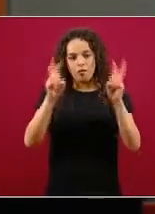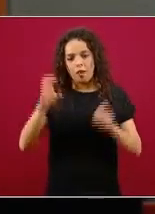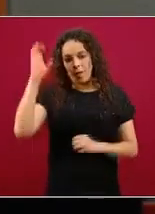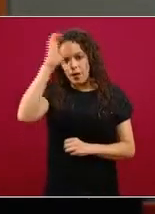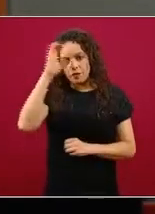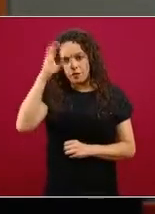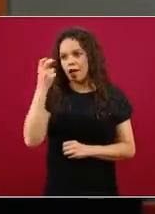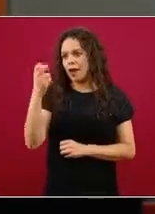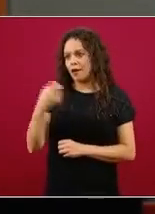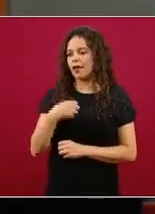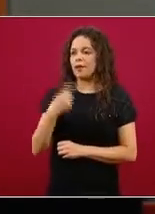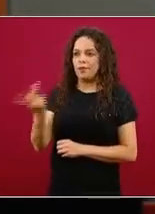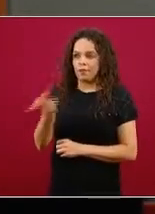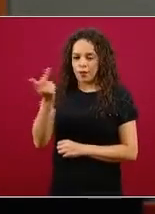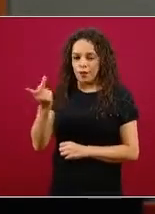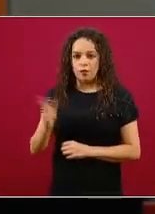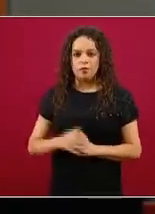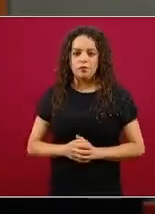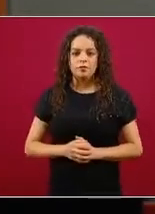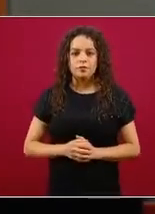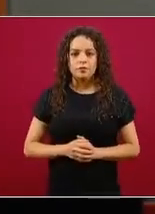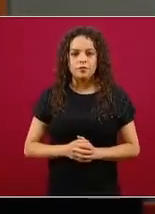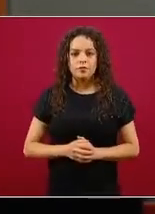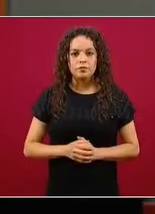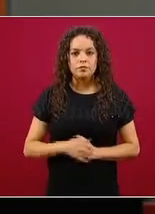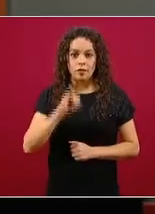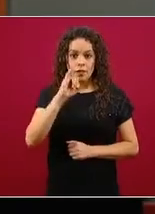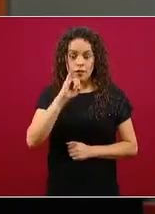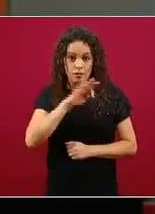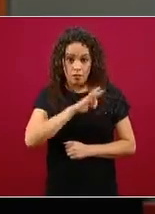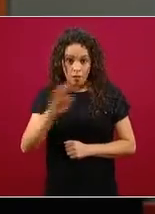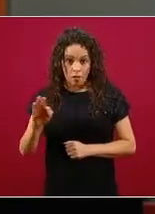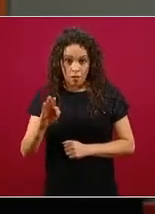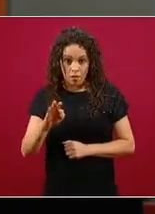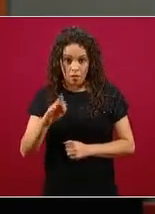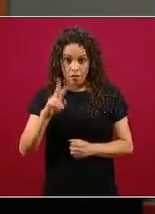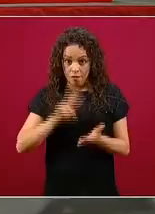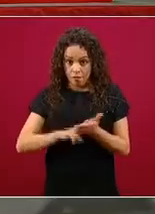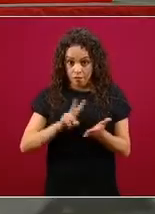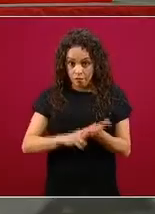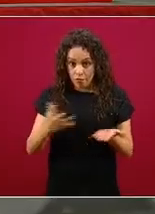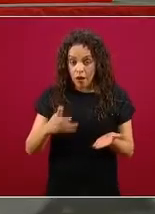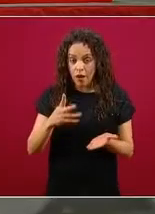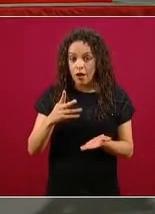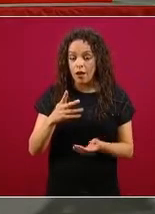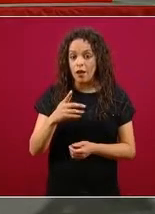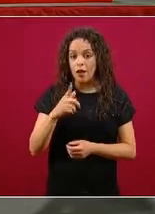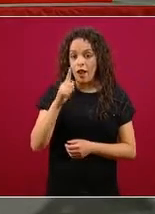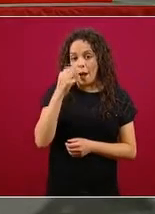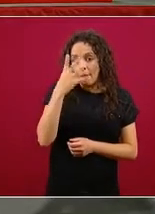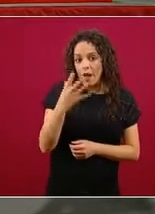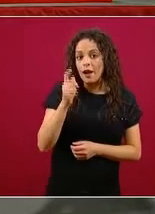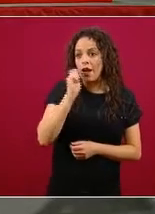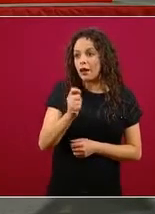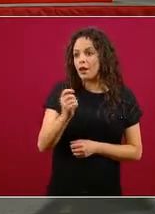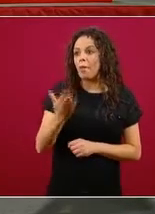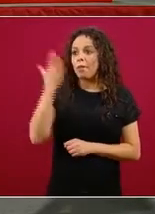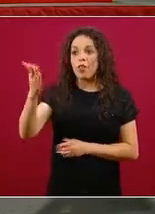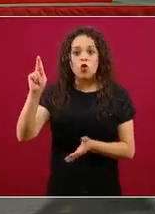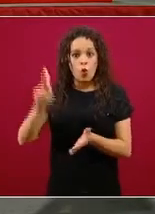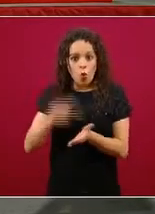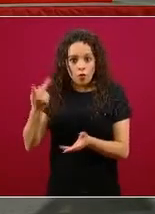si valdría la pena hacer nuevamente esta invitación a las entidades federativas. Gracias. Si entendí bien la pregunta,